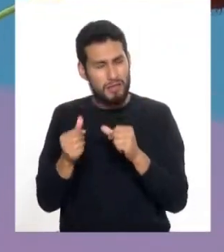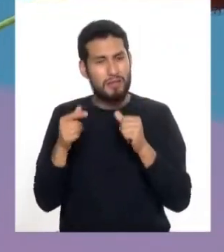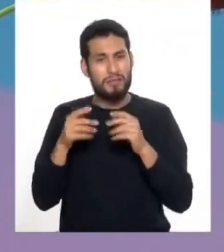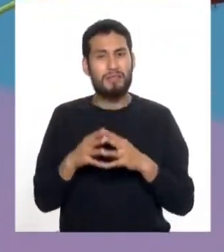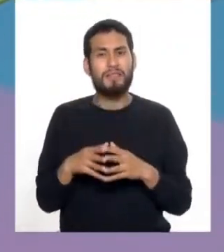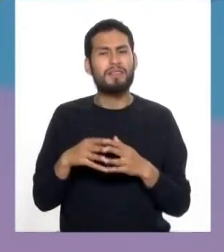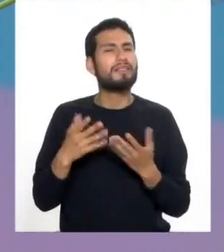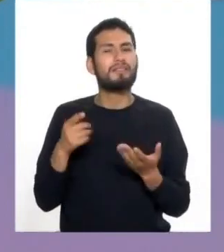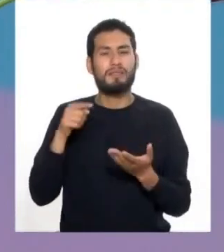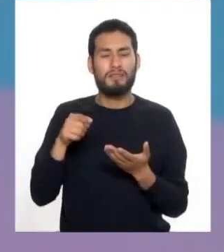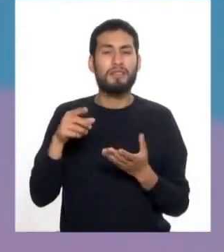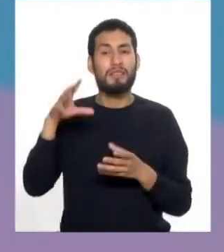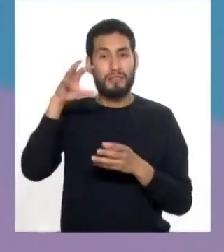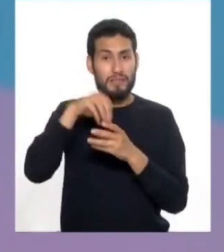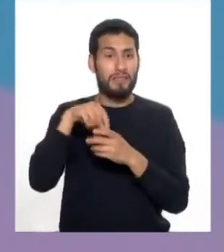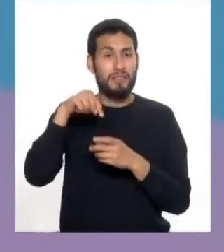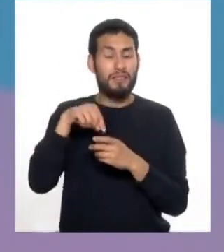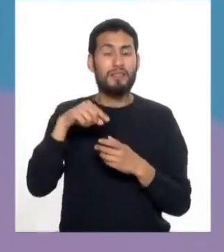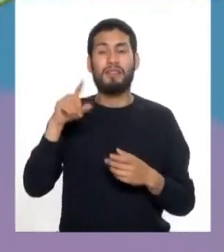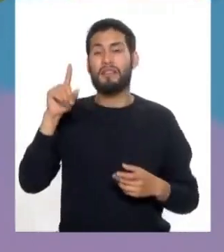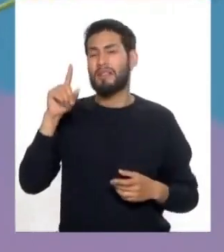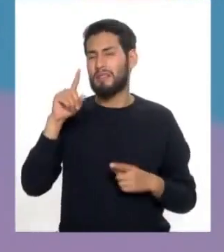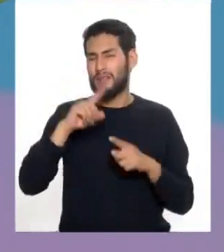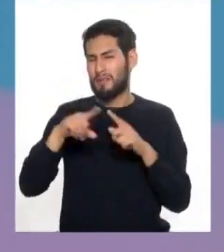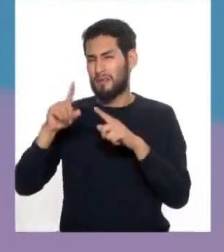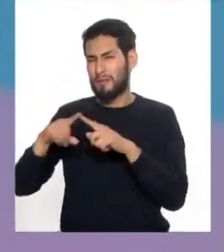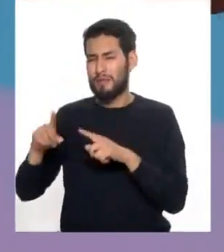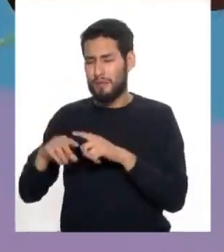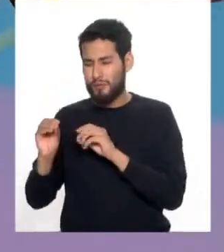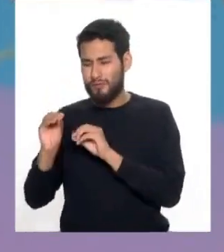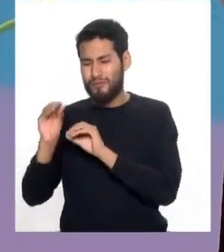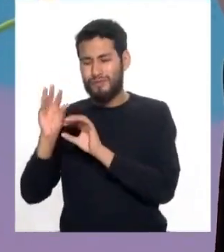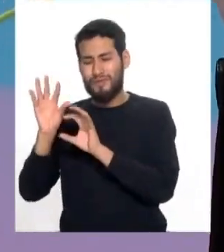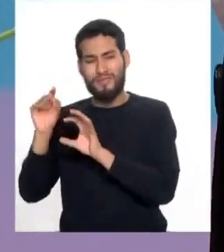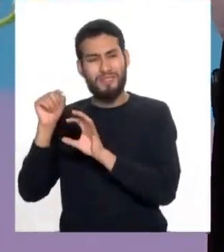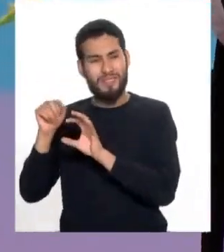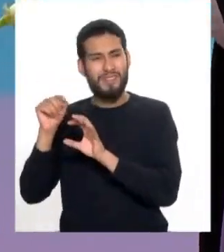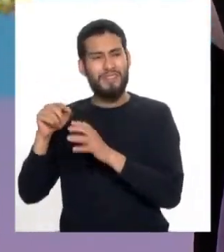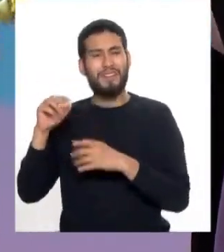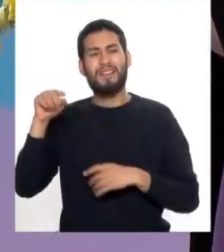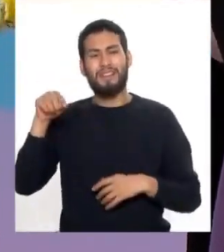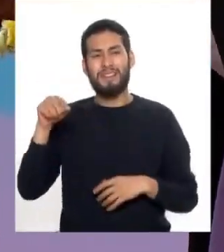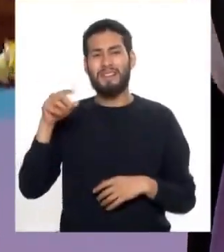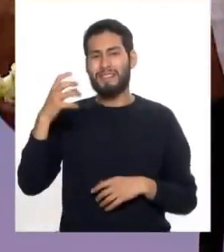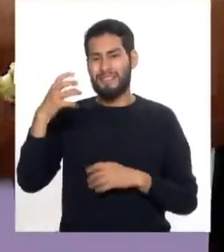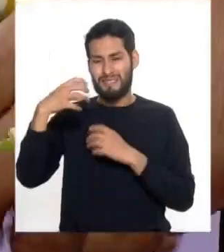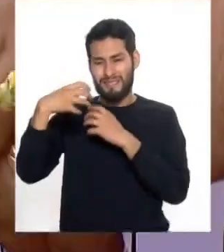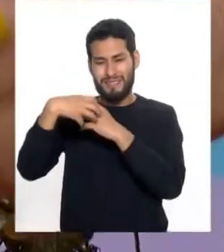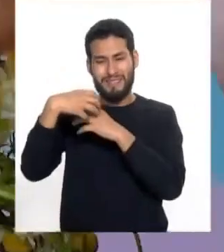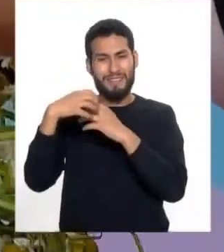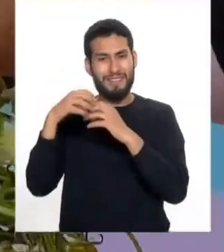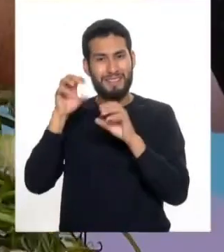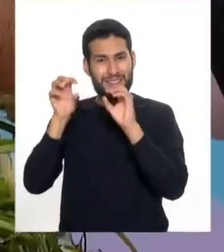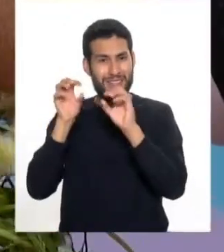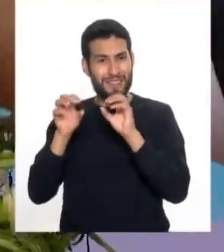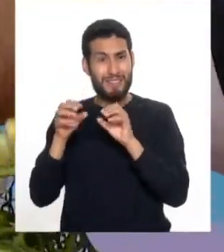que se pueden extraer de los cientos de flores que tenemos aquí en esta cabezuela. Nosotros podemos observar